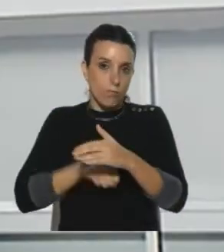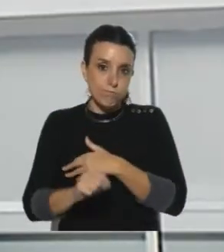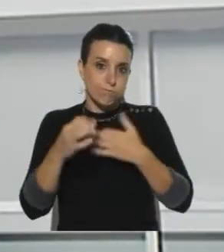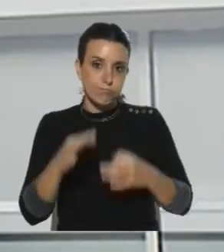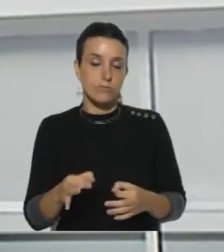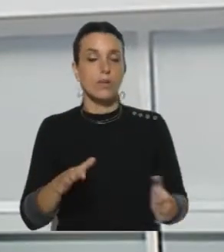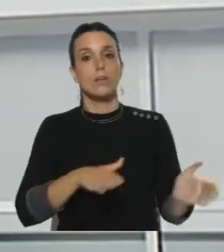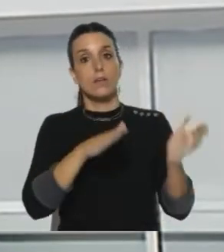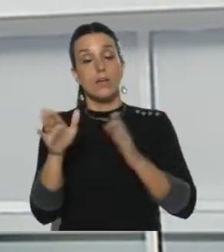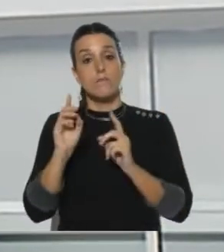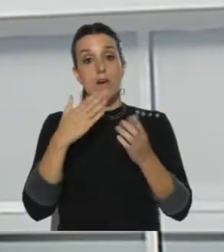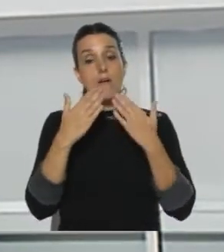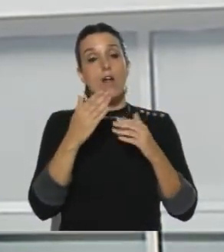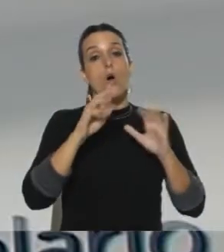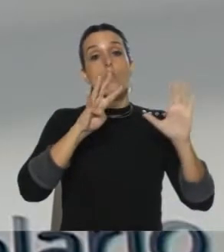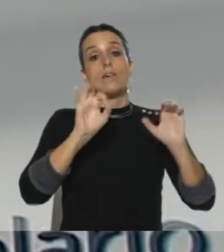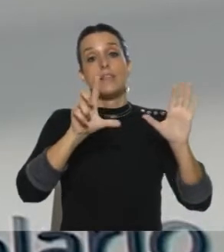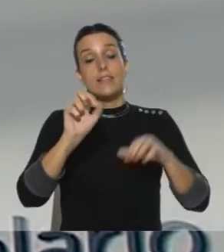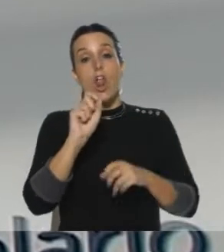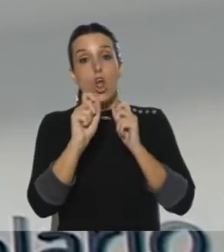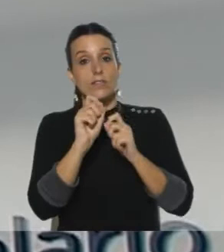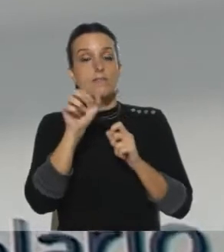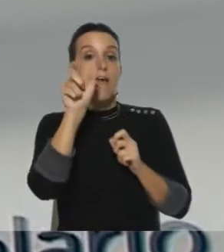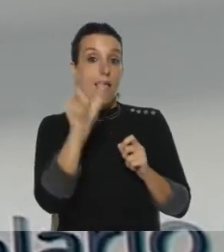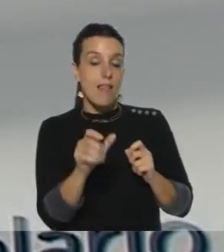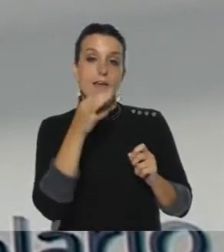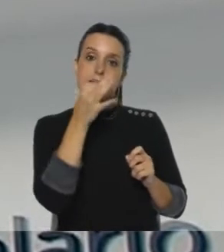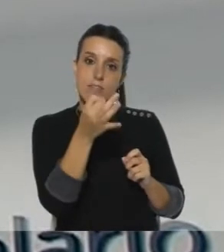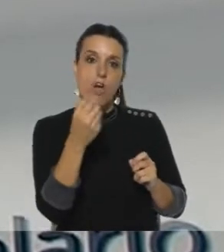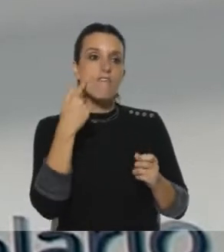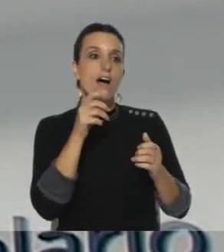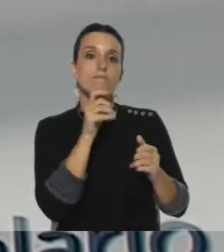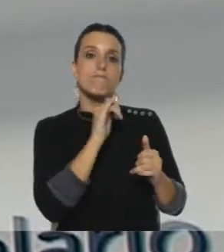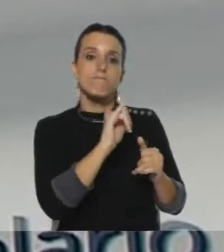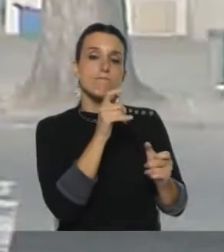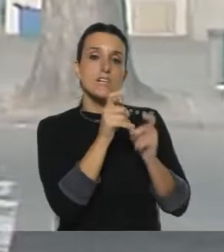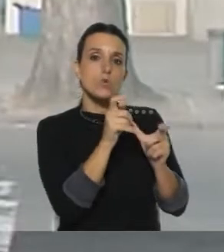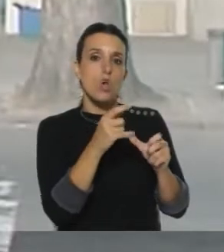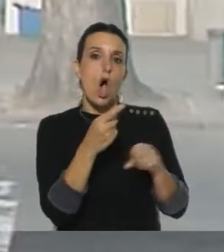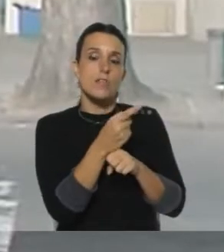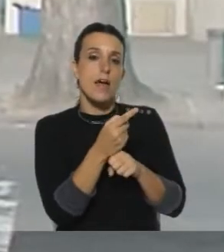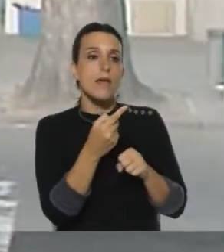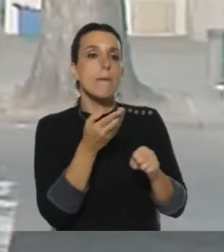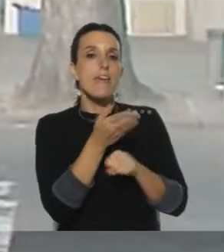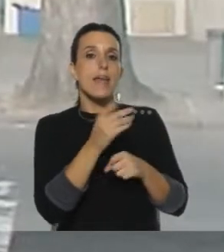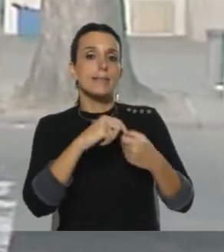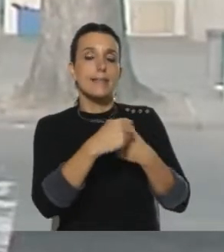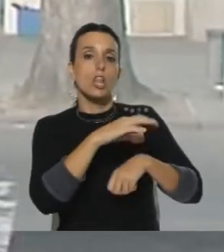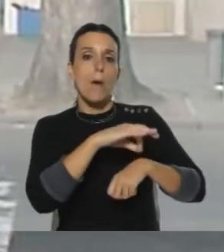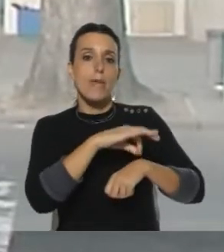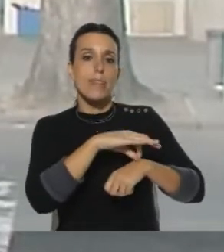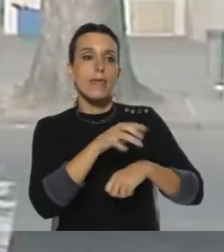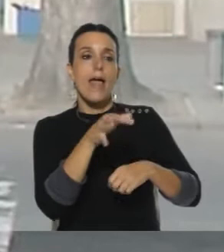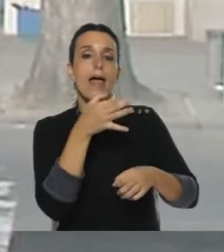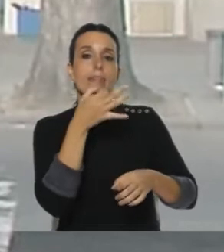Además, en diálogo con 970 Noticias, Brioso sostuvo que presentará un recurso contra la resolución y pedirá al sindicato médico que